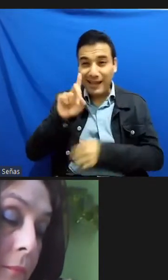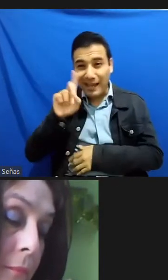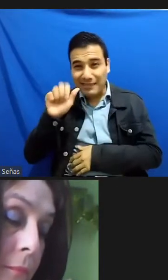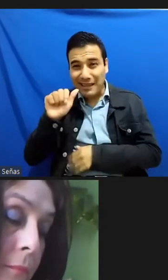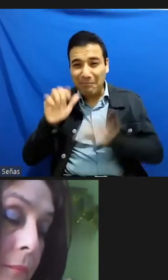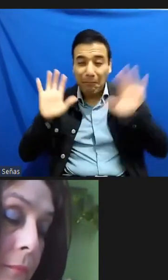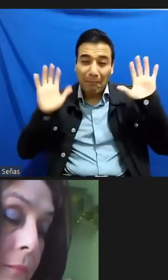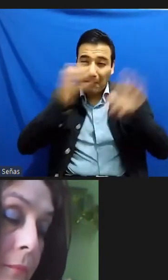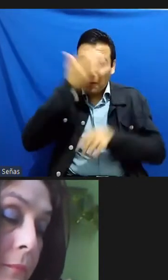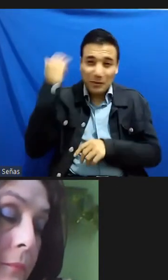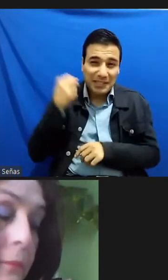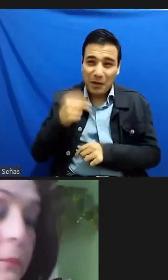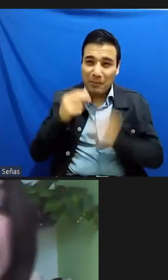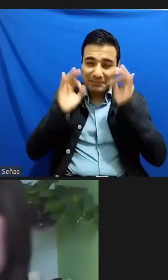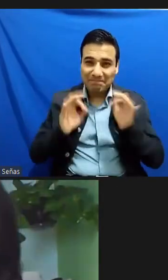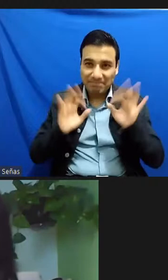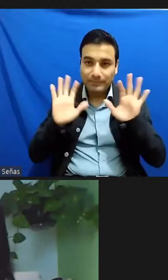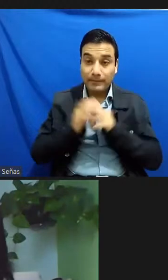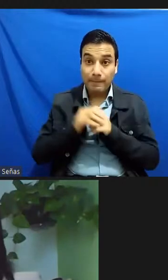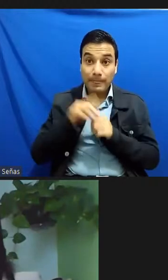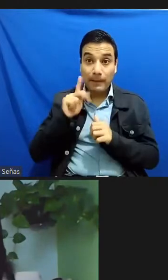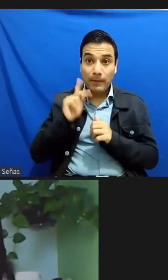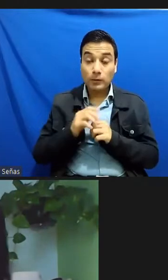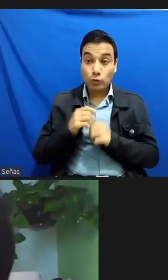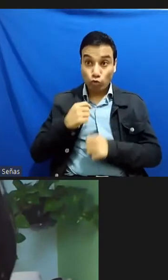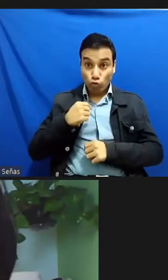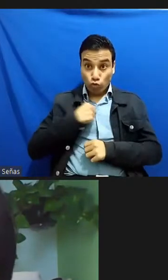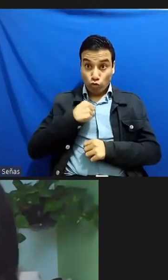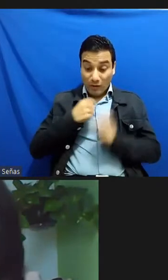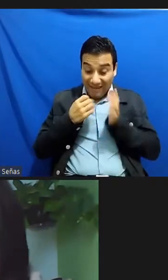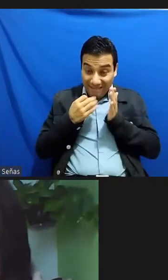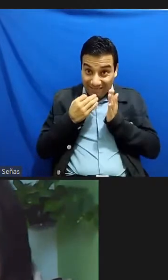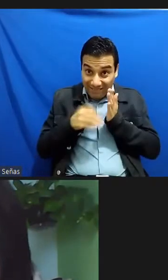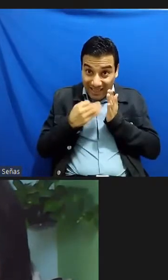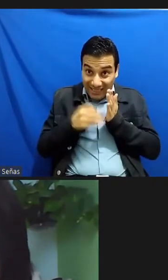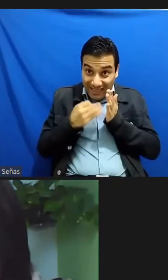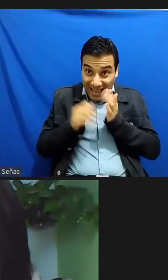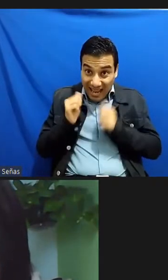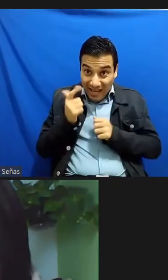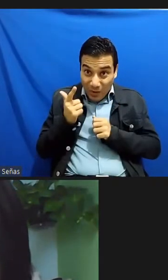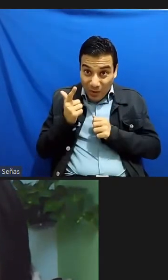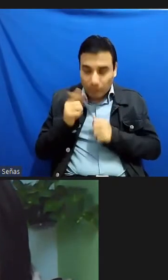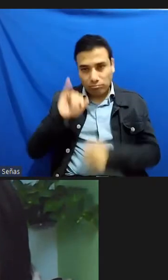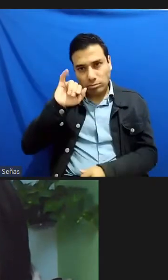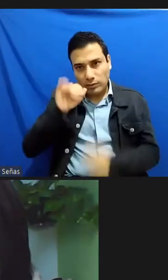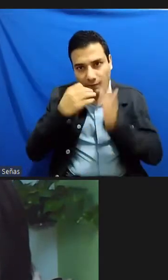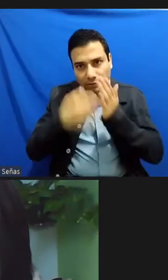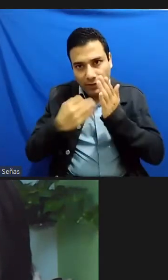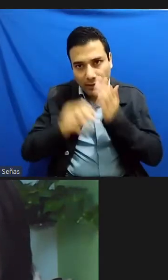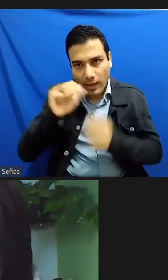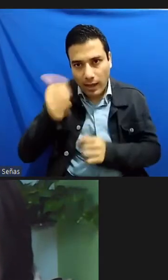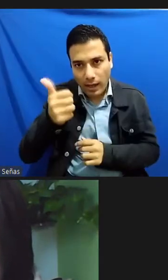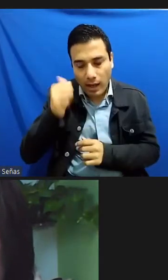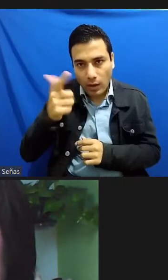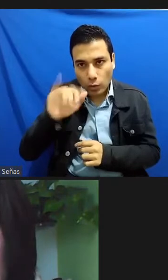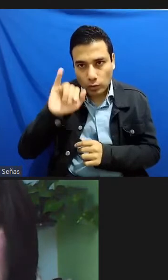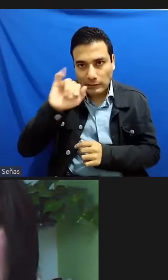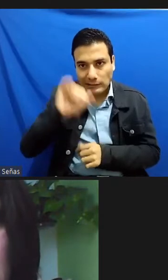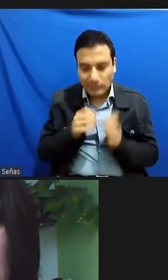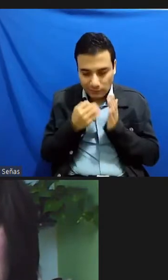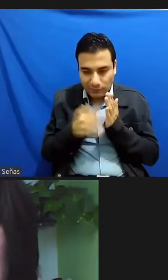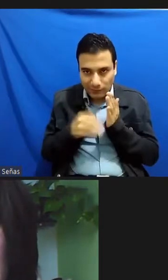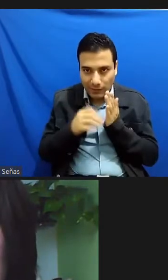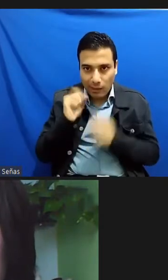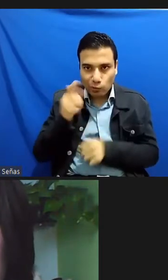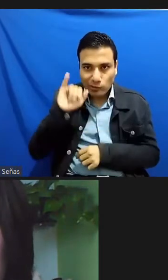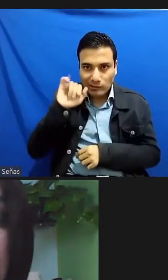es hacer el defecto por decirlo de alguna manera porque si es defecto si lo vemos desde el punto de